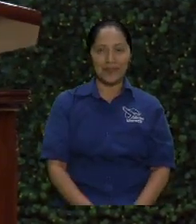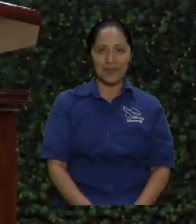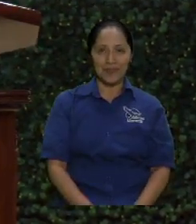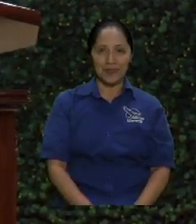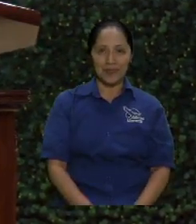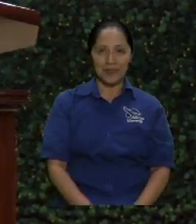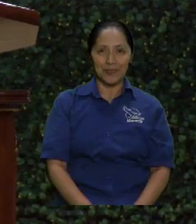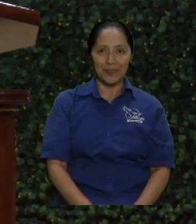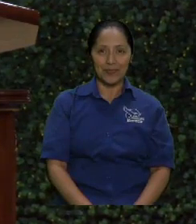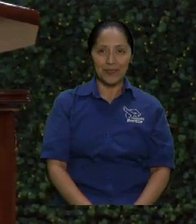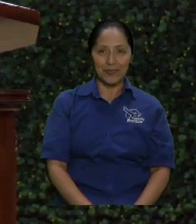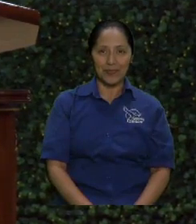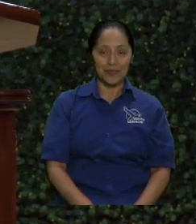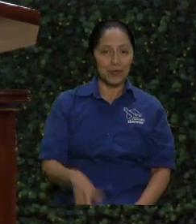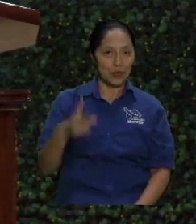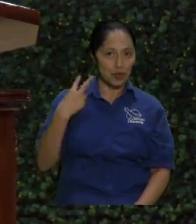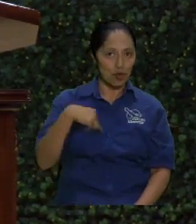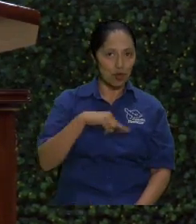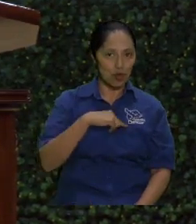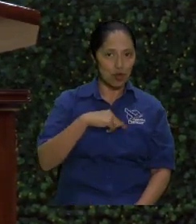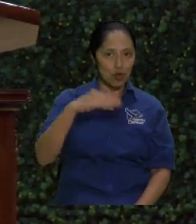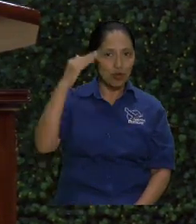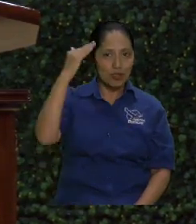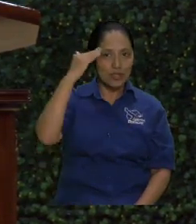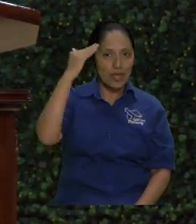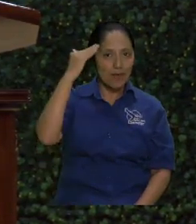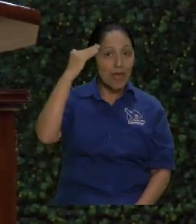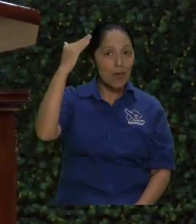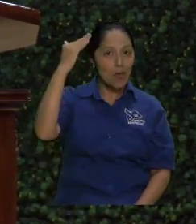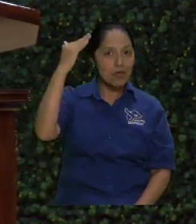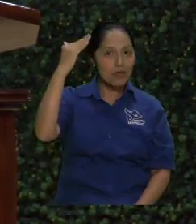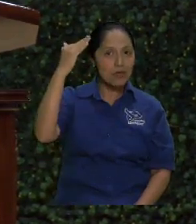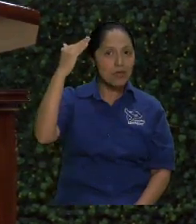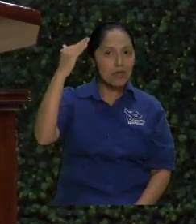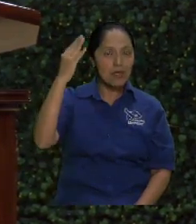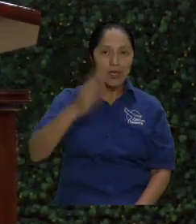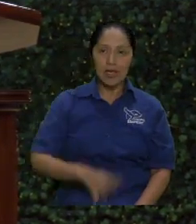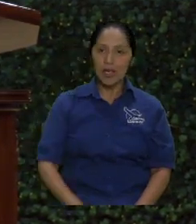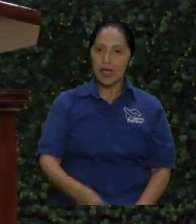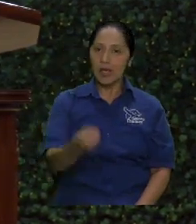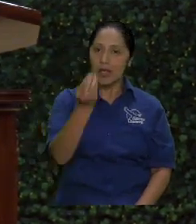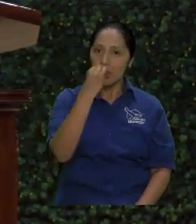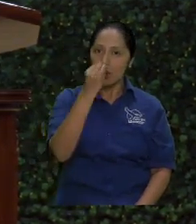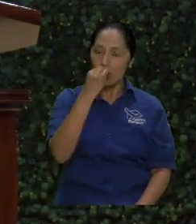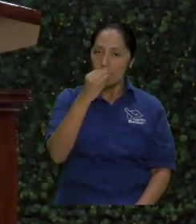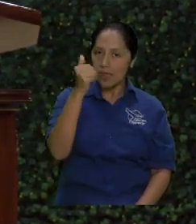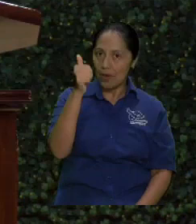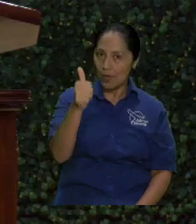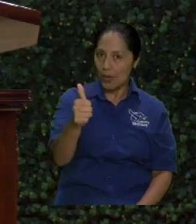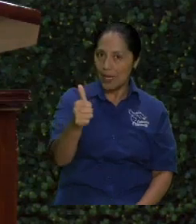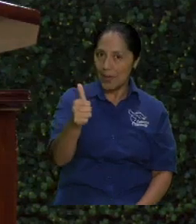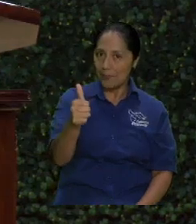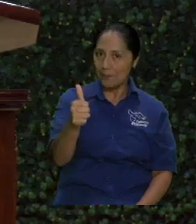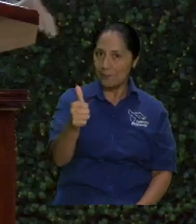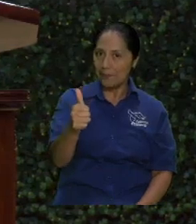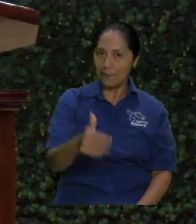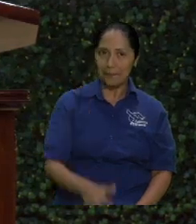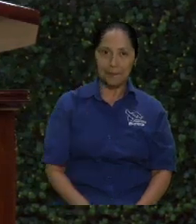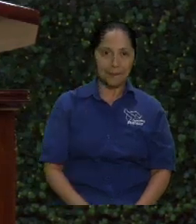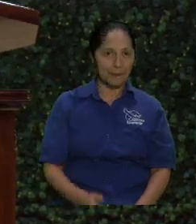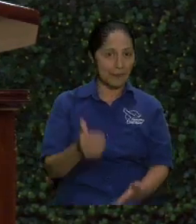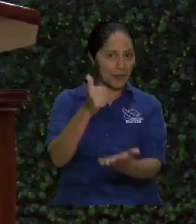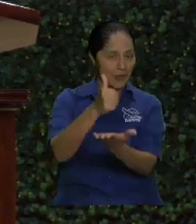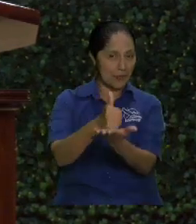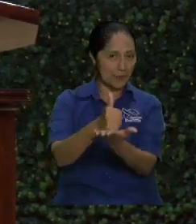¿Será que nosotros sabemos comer bien, hermano? Aparte de lo nutritivo, aparte de lo